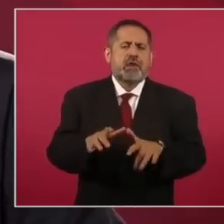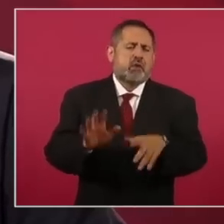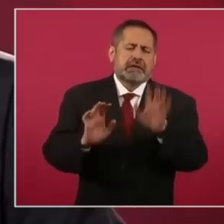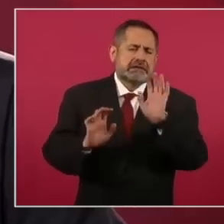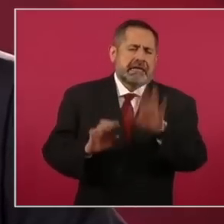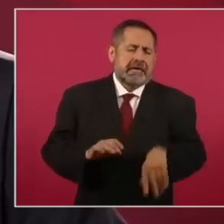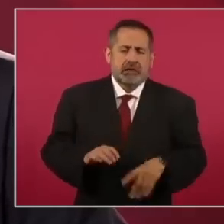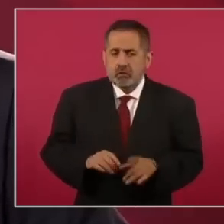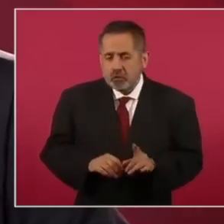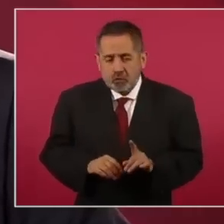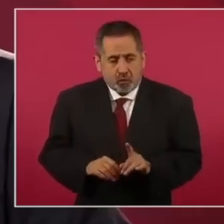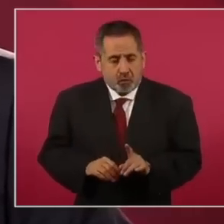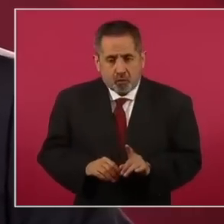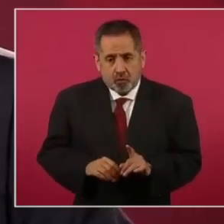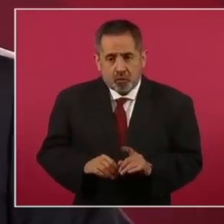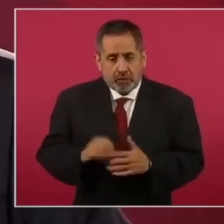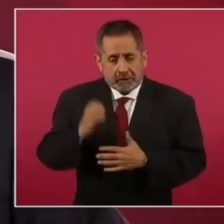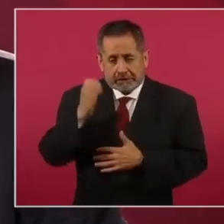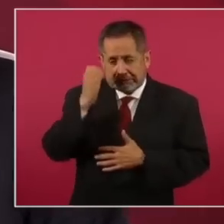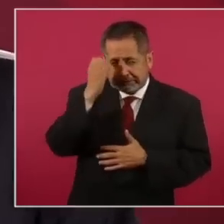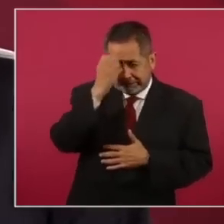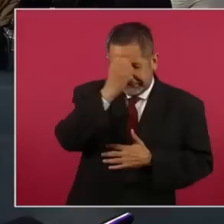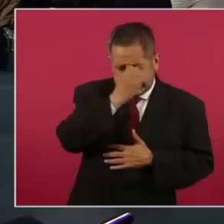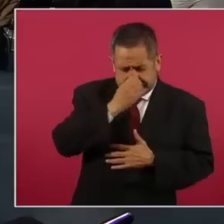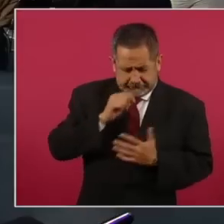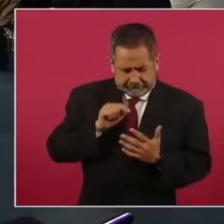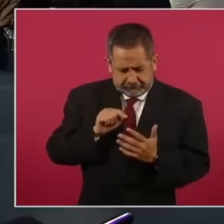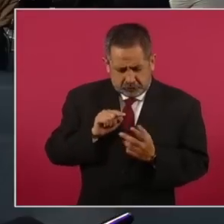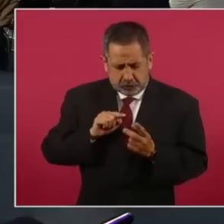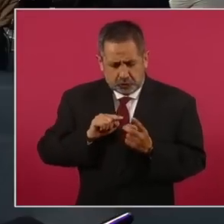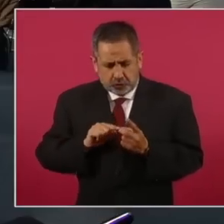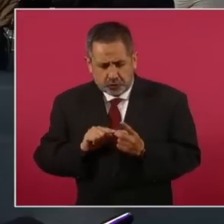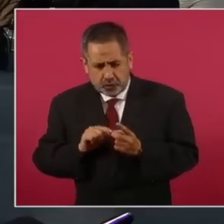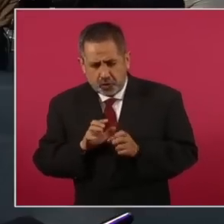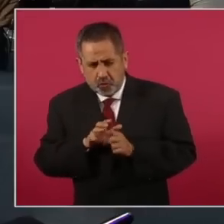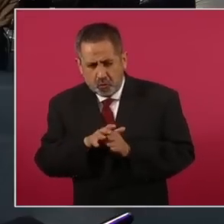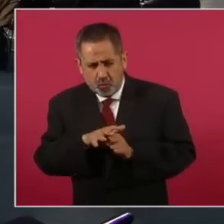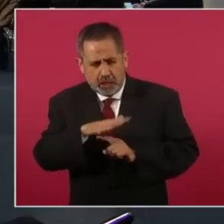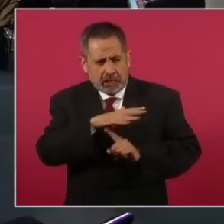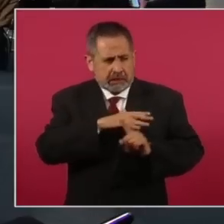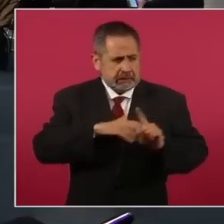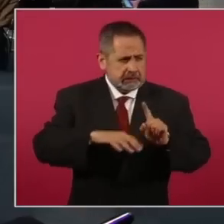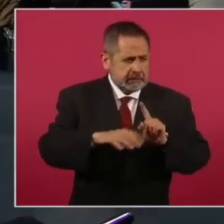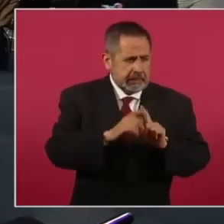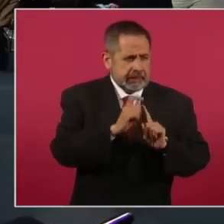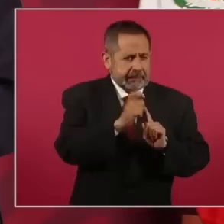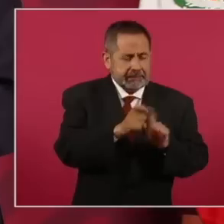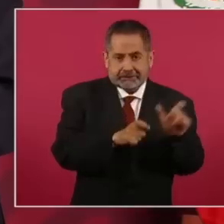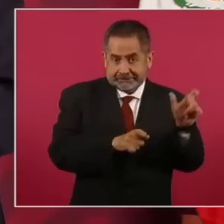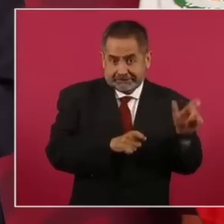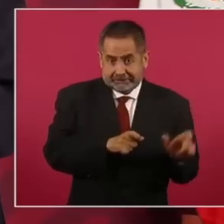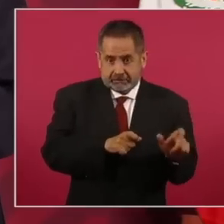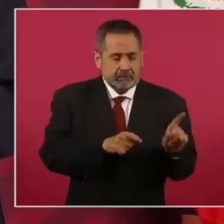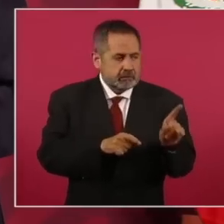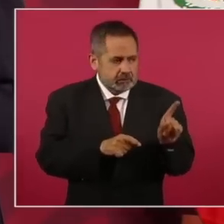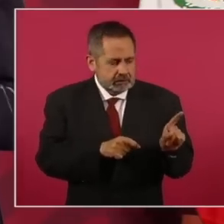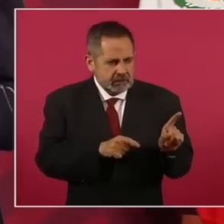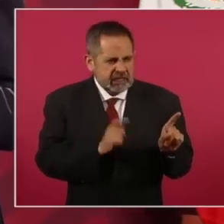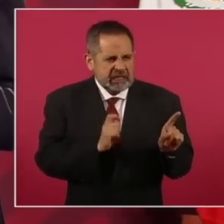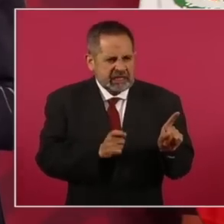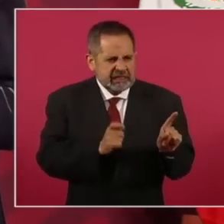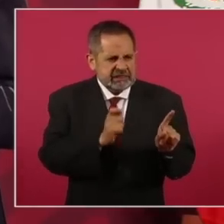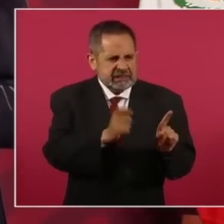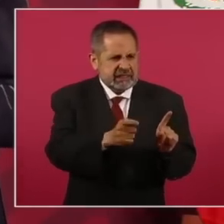la historia, ¿no? Hay que ubicar en un determinado contexto al sujeto que ha sido reportado.